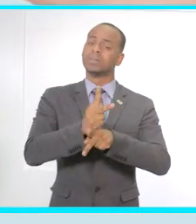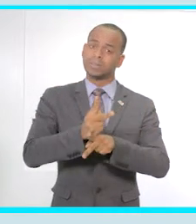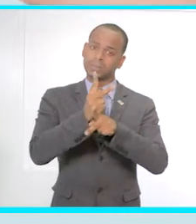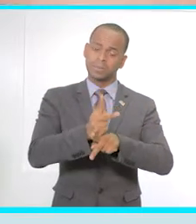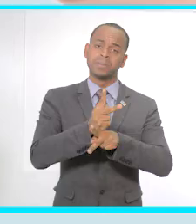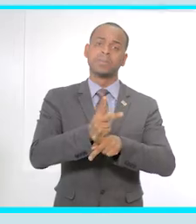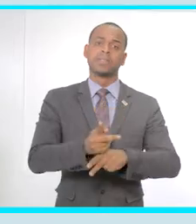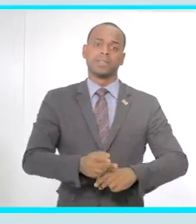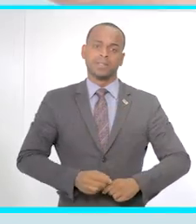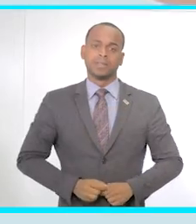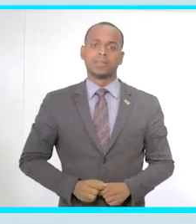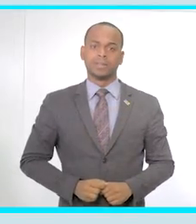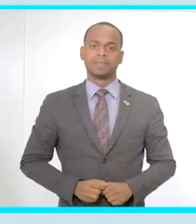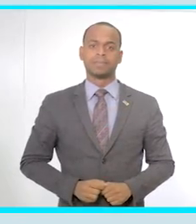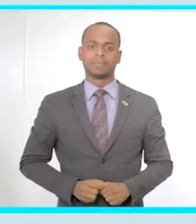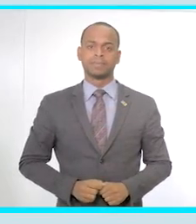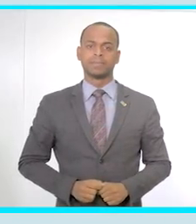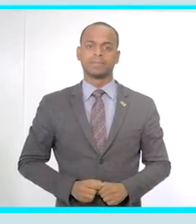herir a los demás.